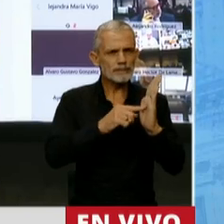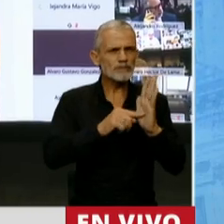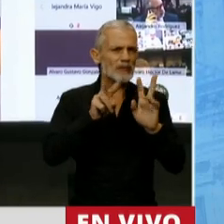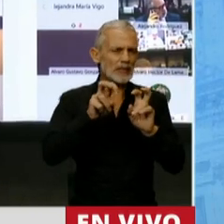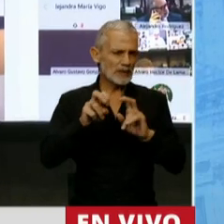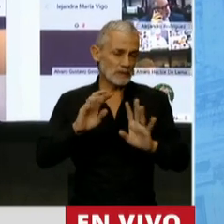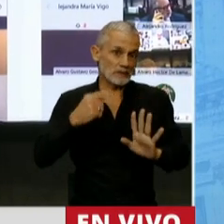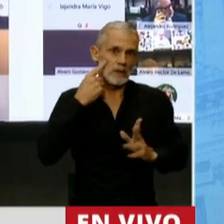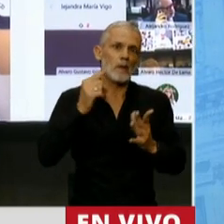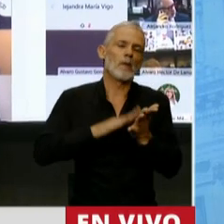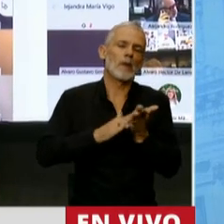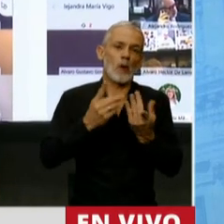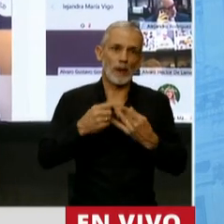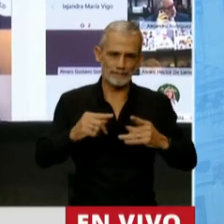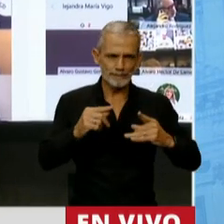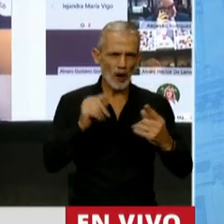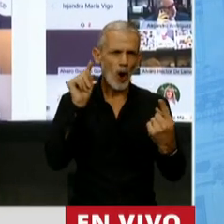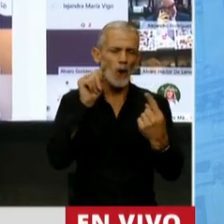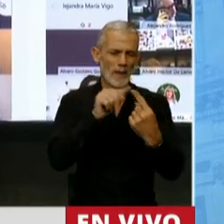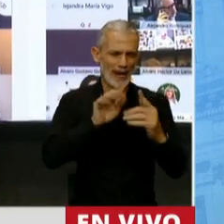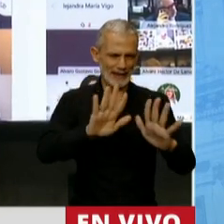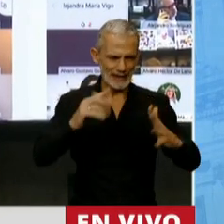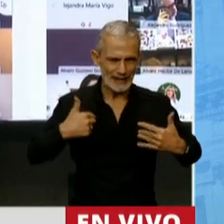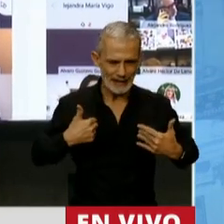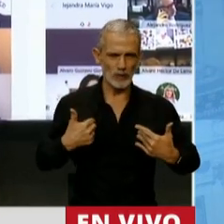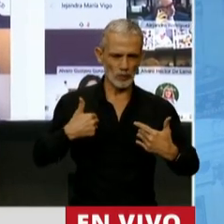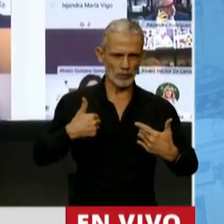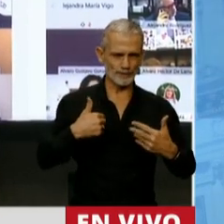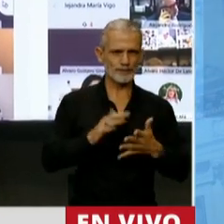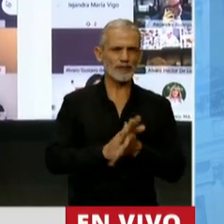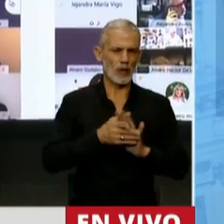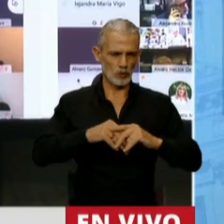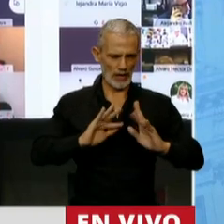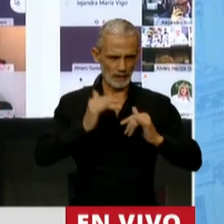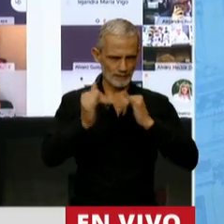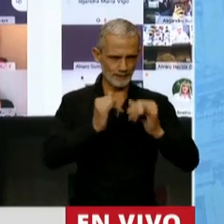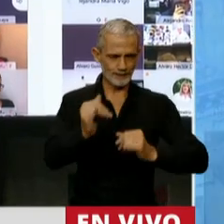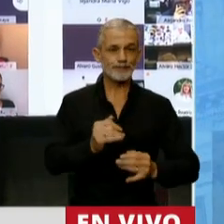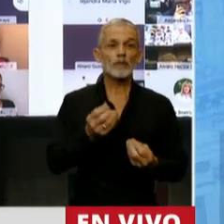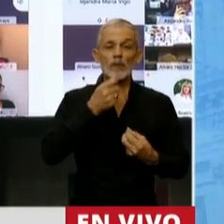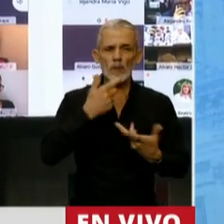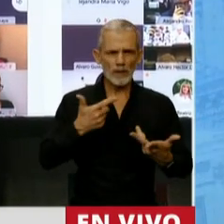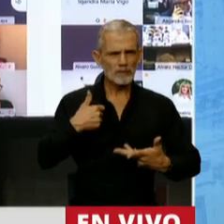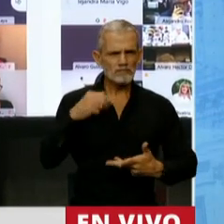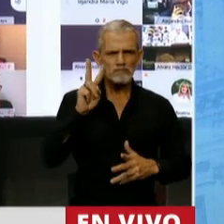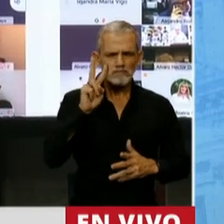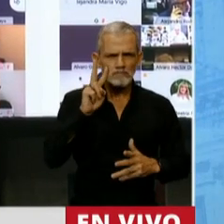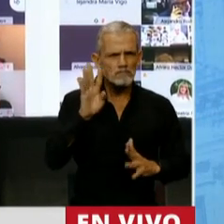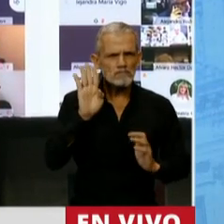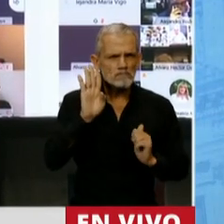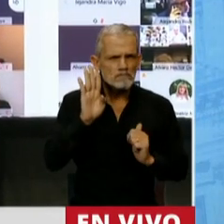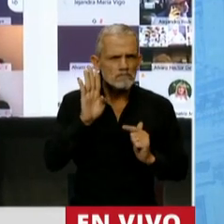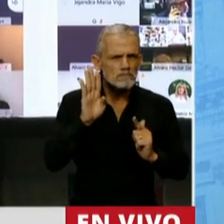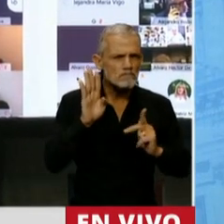trataré de ser lo más objetivo posible. Por ejemplo, uno escucha con frecuencia